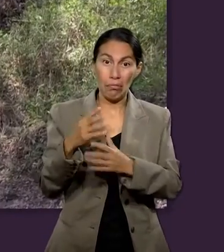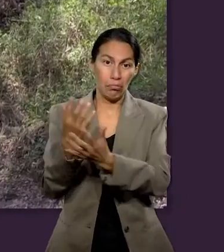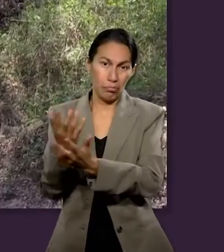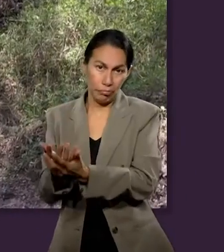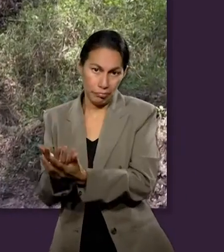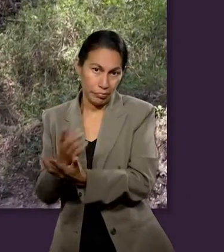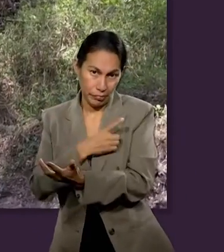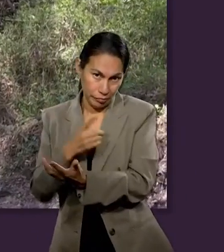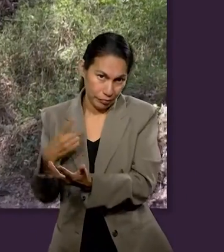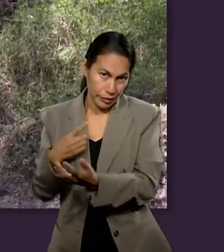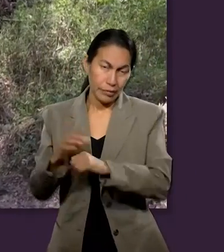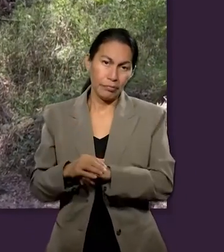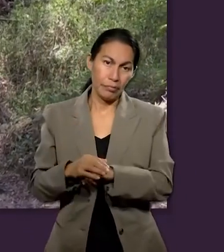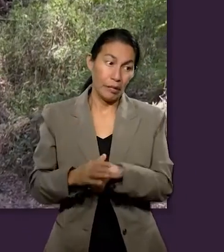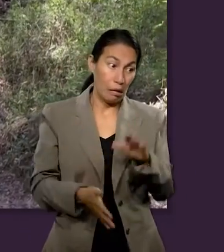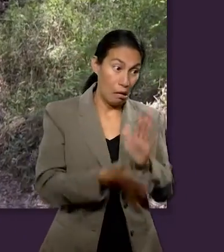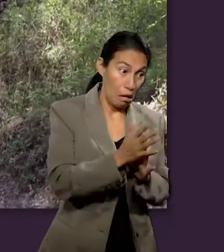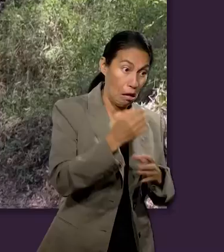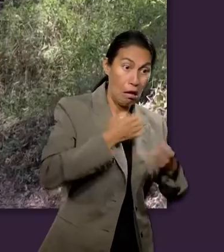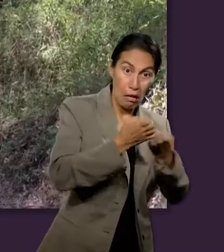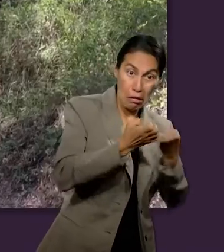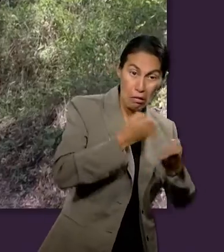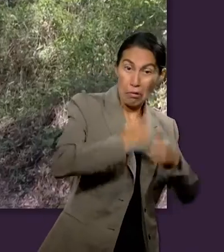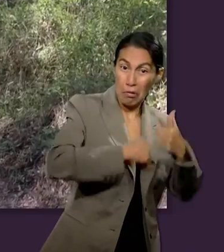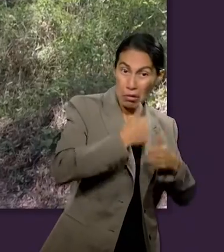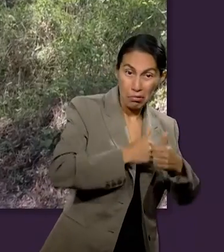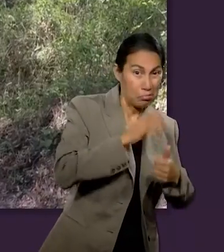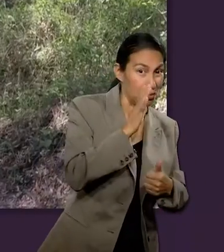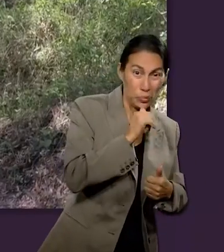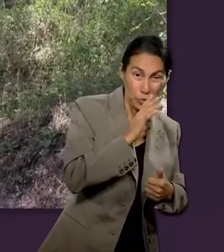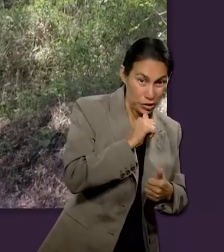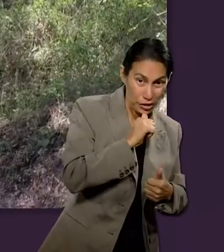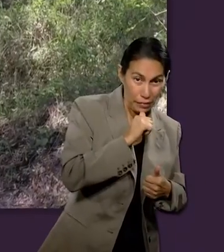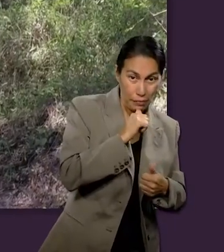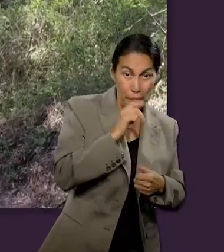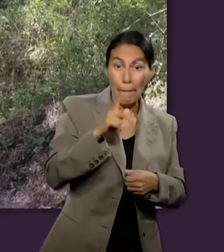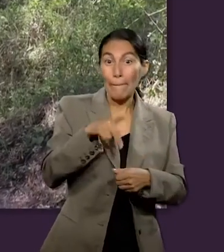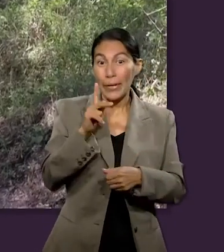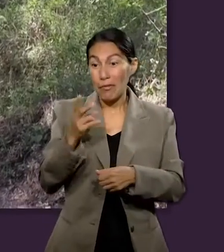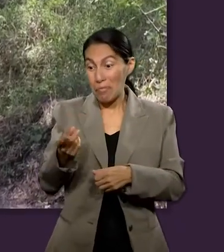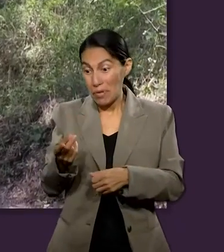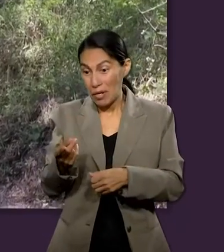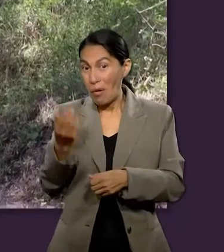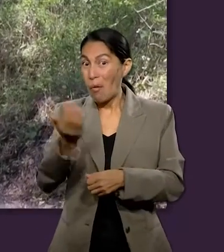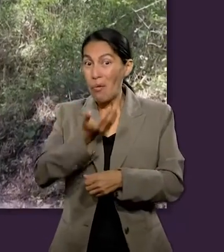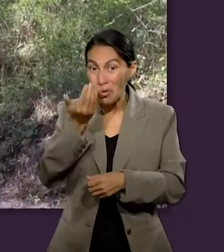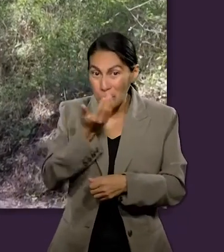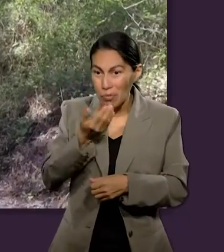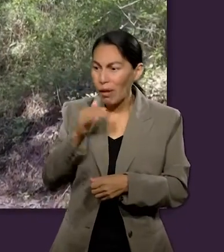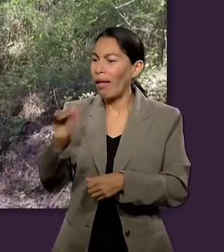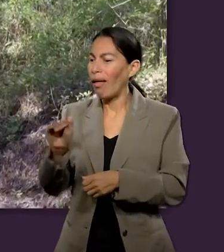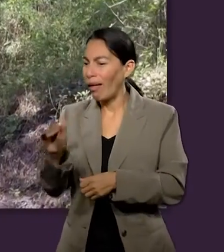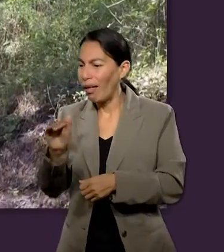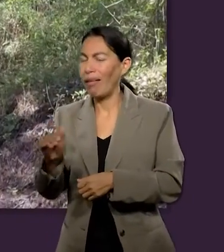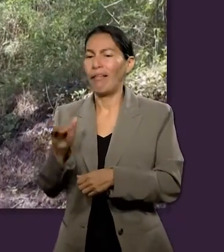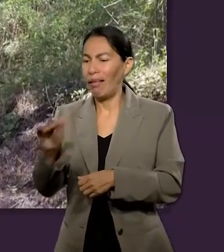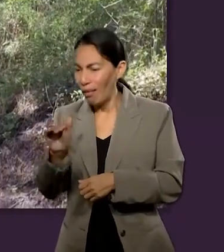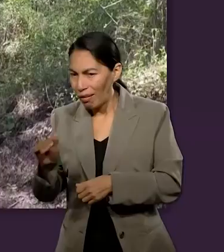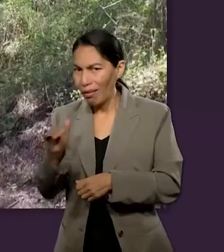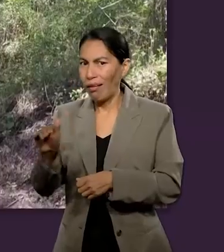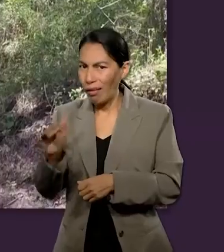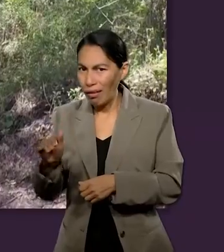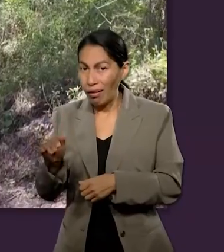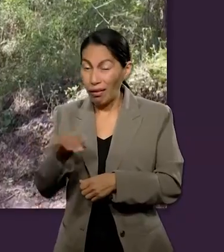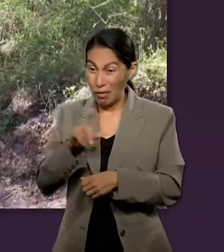pero tuvo que guardar cama por semanas. No podía salir a hacer su ejercicio rutinario pero todos los días a las 5 de la mañana el